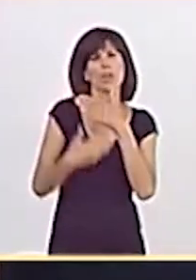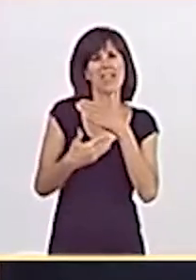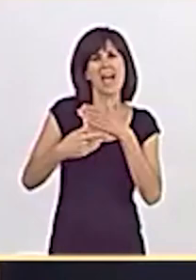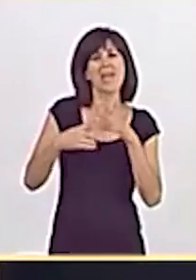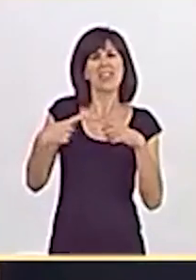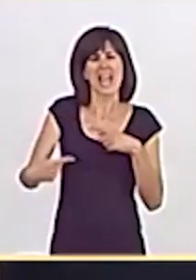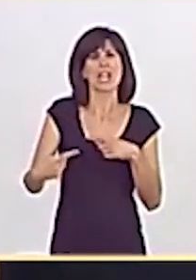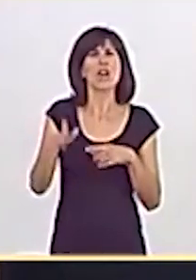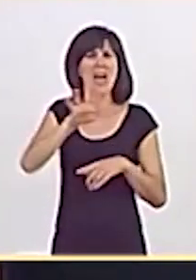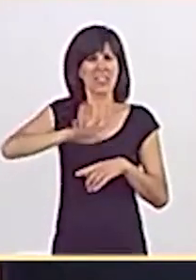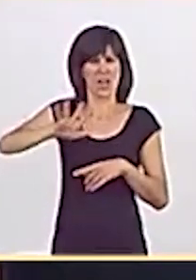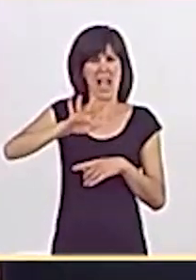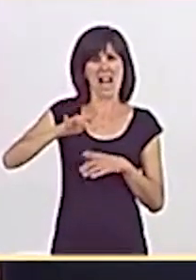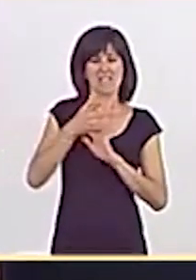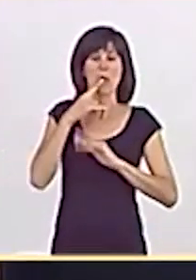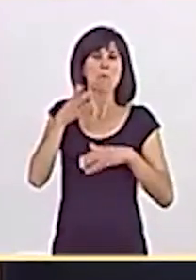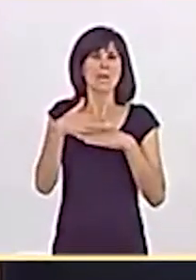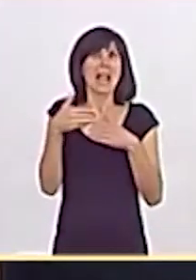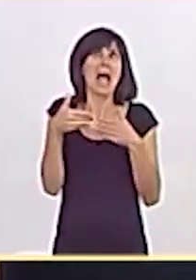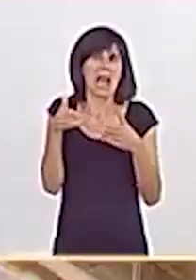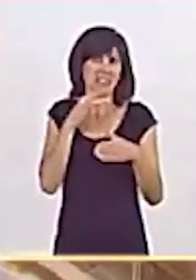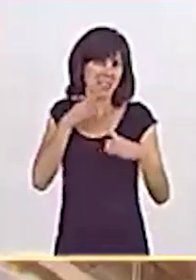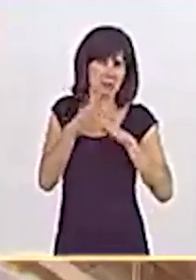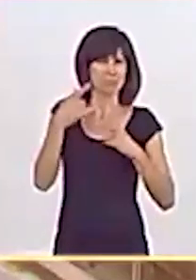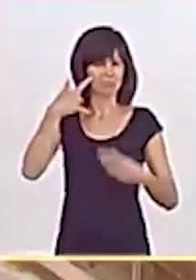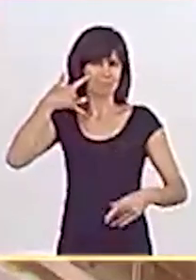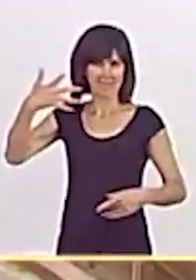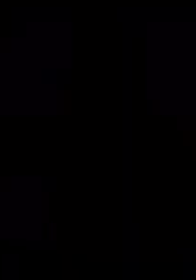nacional por la puerta de adelante. Concluya, señora ministra. Muchas gracias.